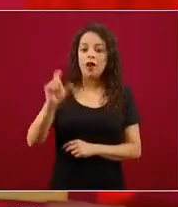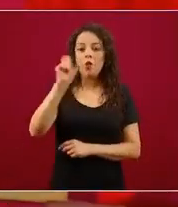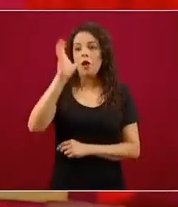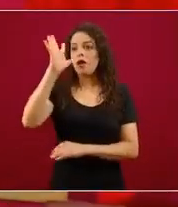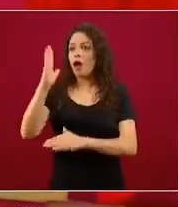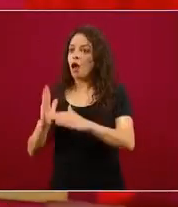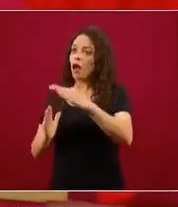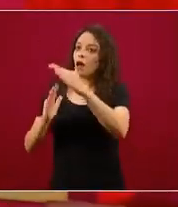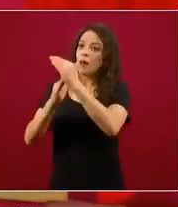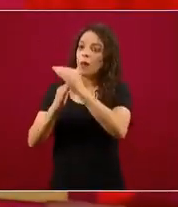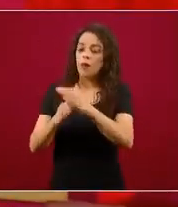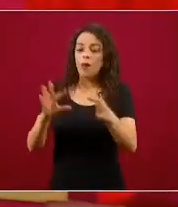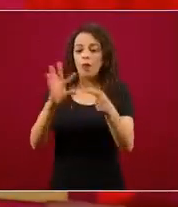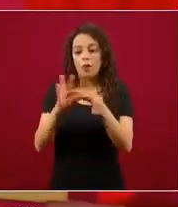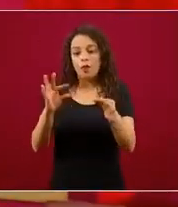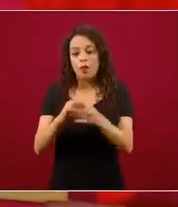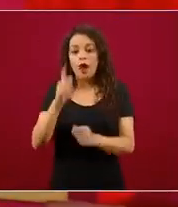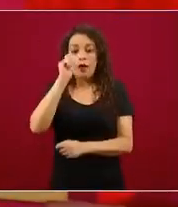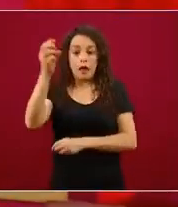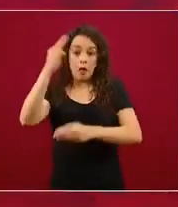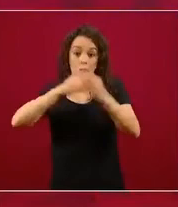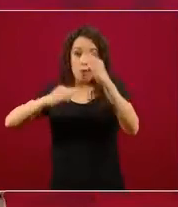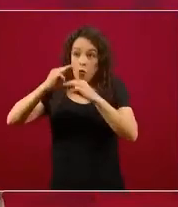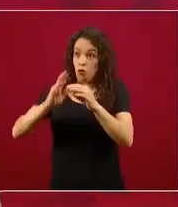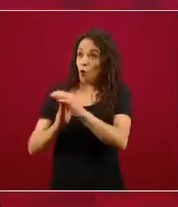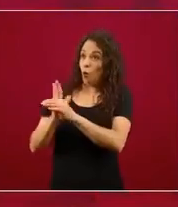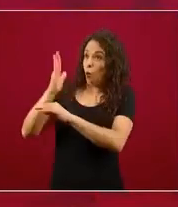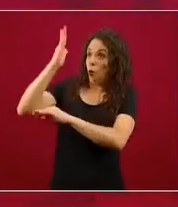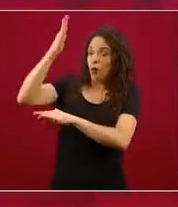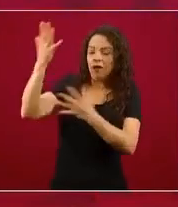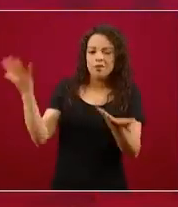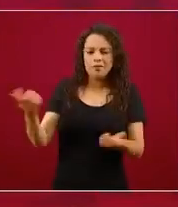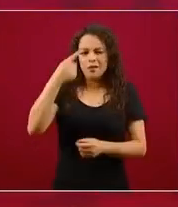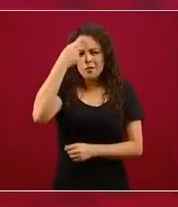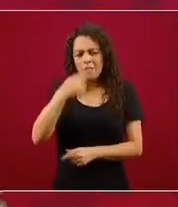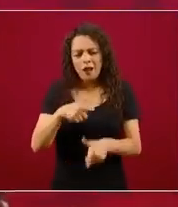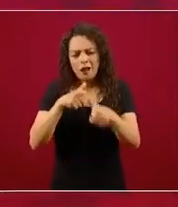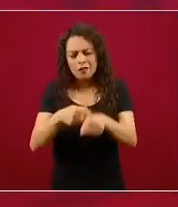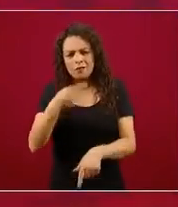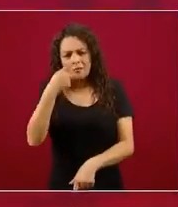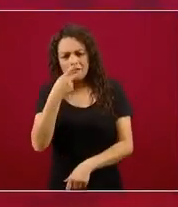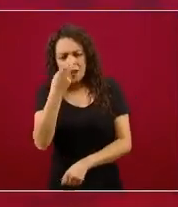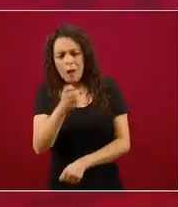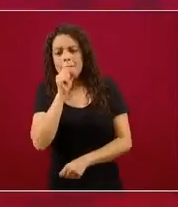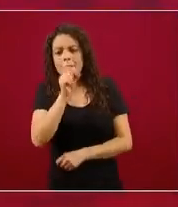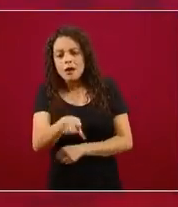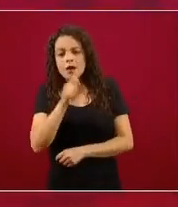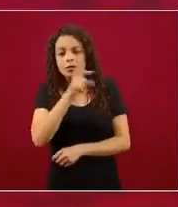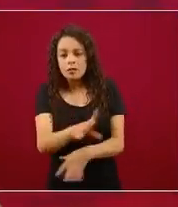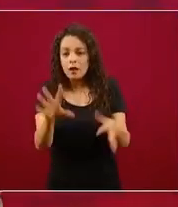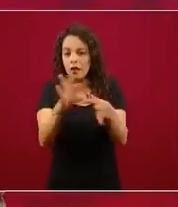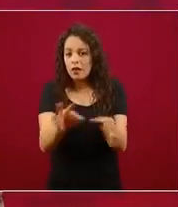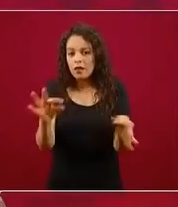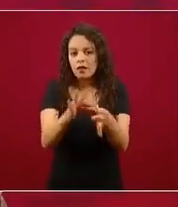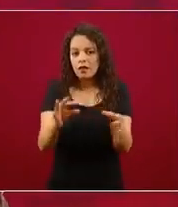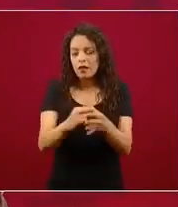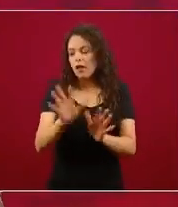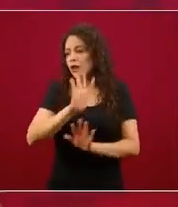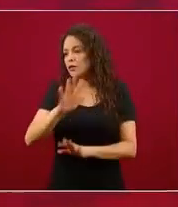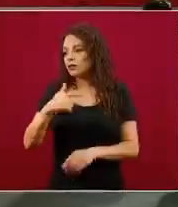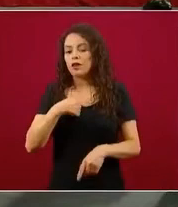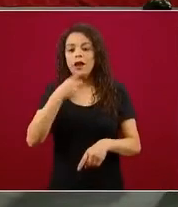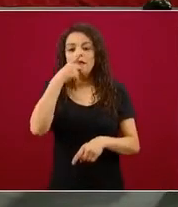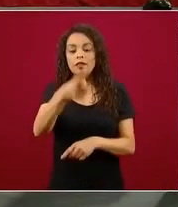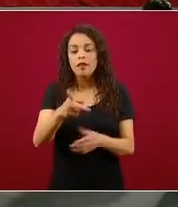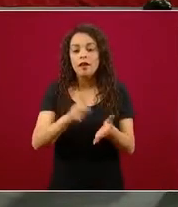Himalaya y demás, ya no tiene mucho sentido que hablemos de eso. Hemos dicho en todas las modalidades, la epidemia no es una